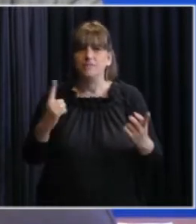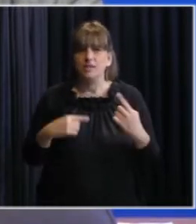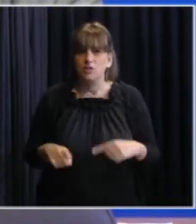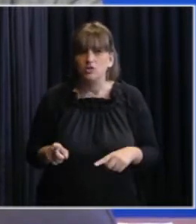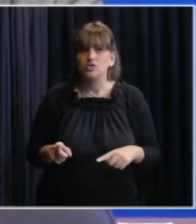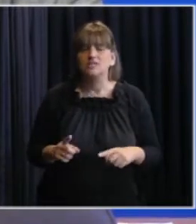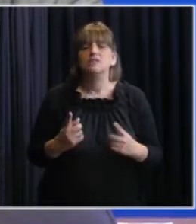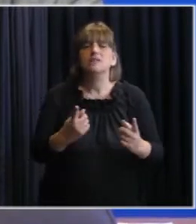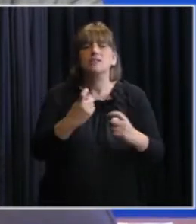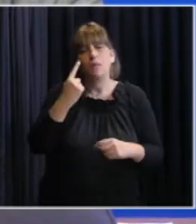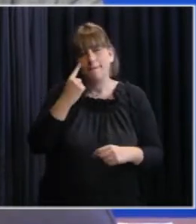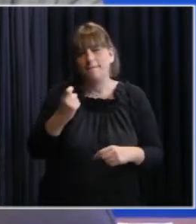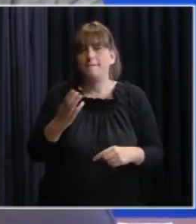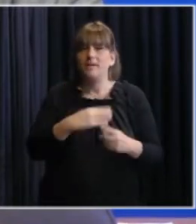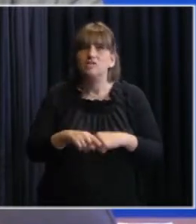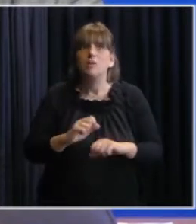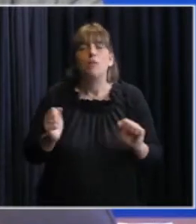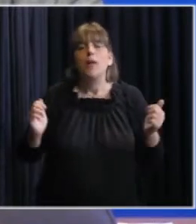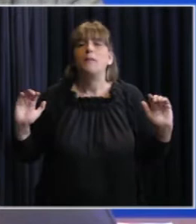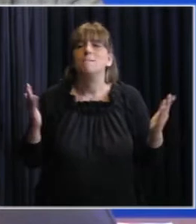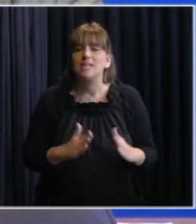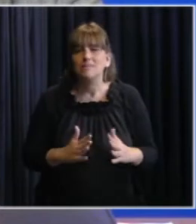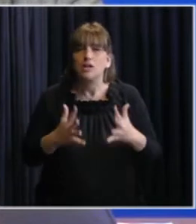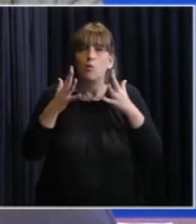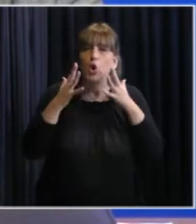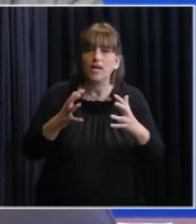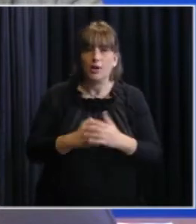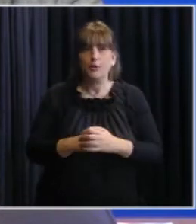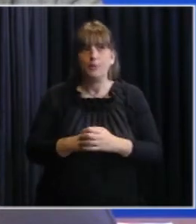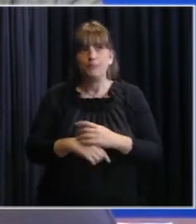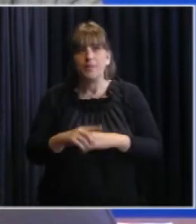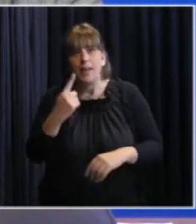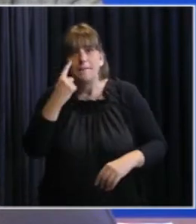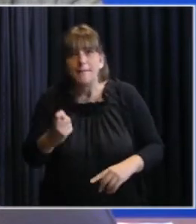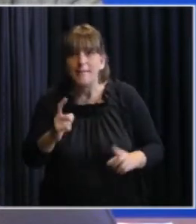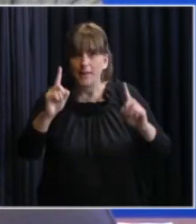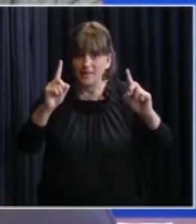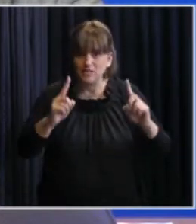y que hay que tomar todas las medidas para minimizar factores de riesgo en la prevención